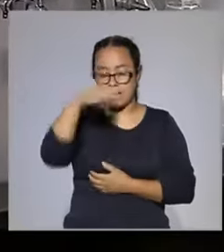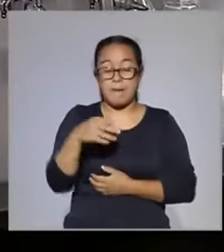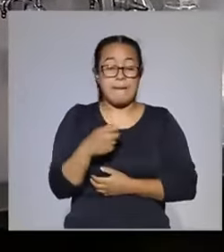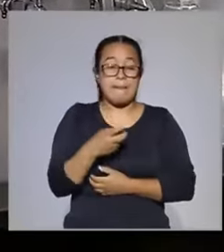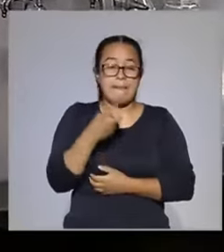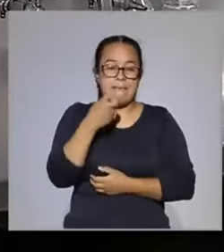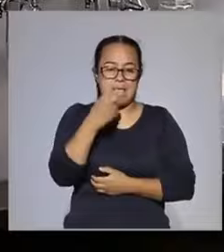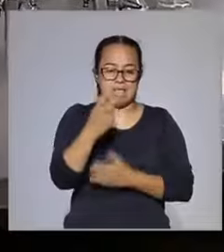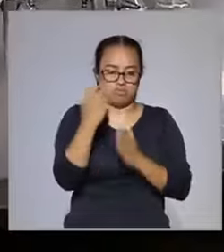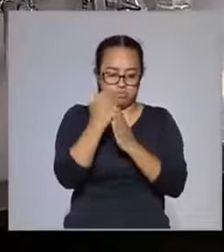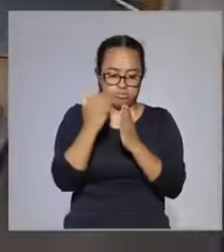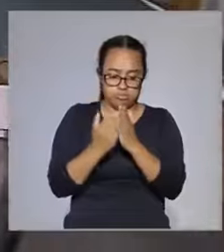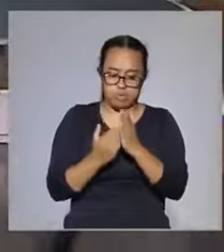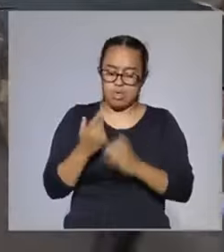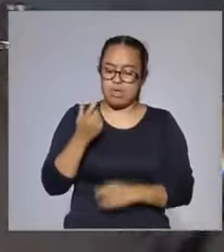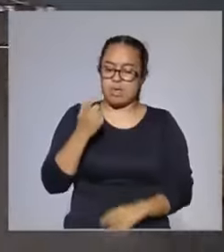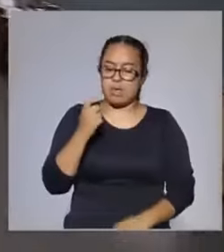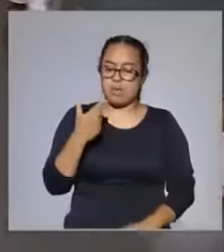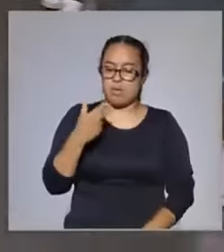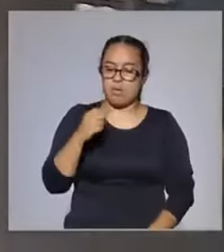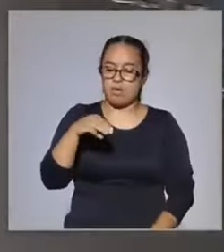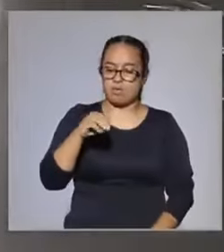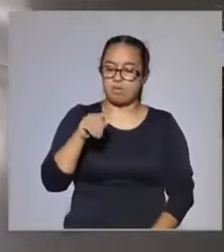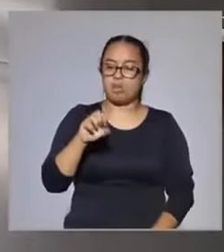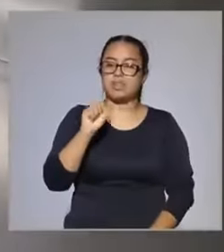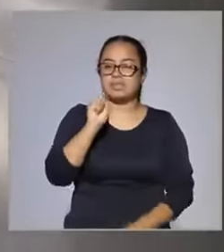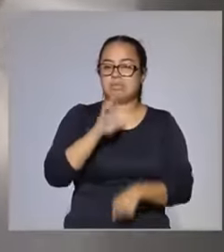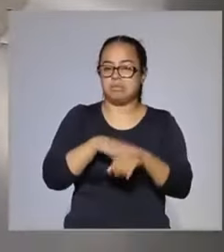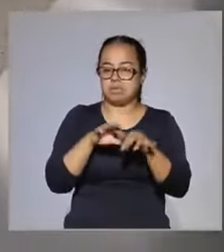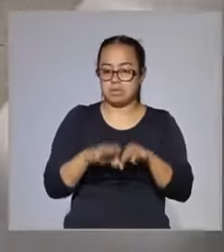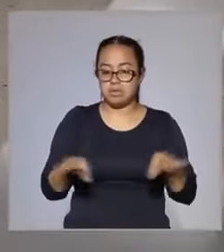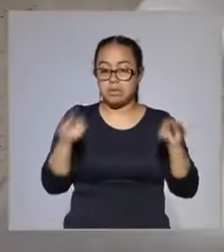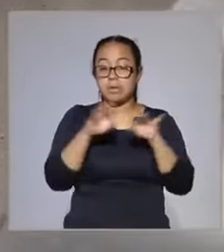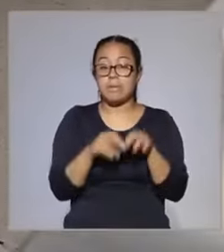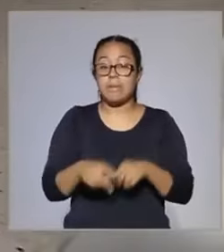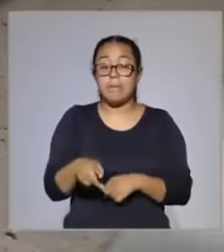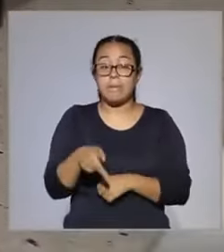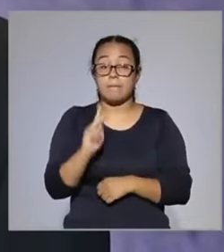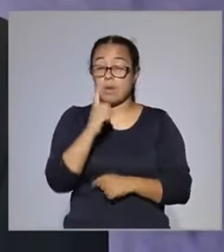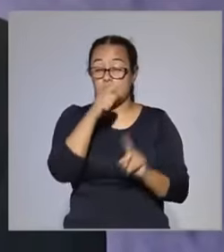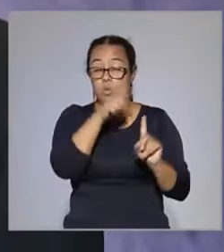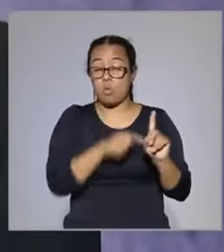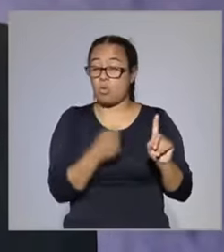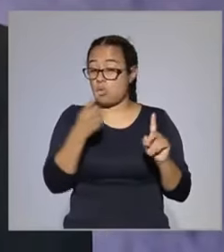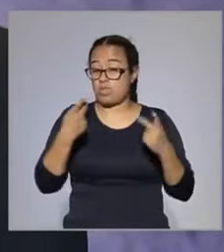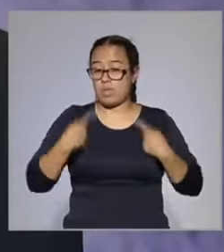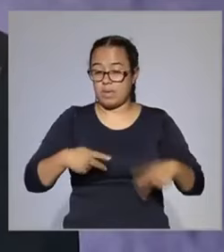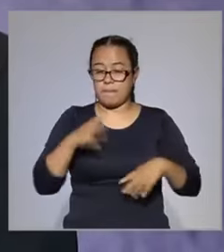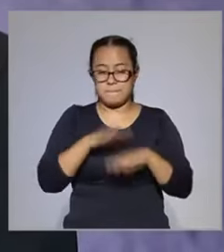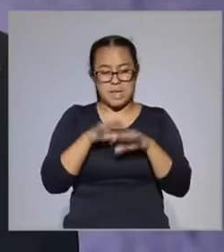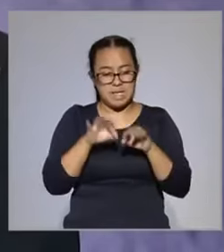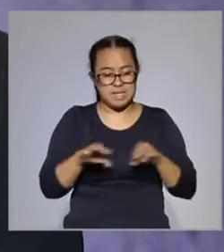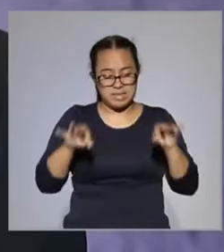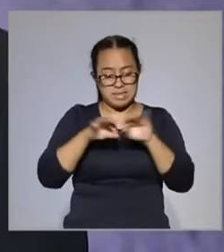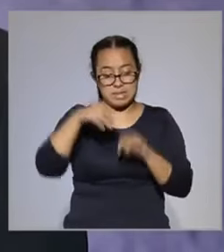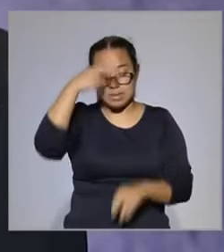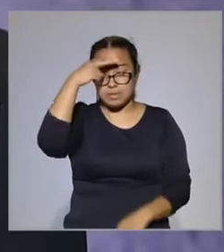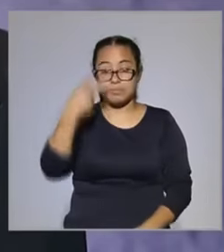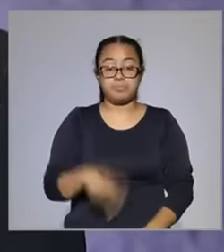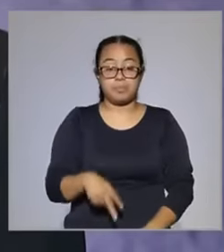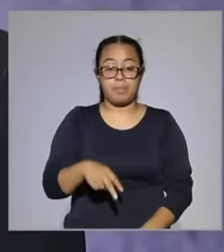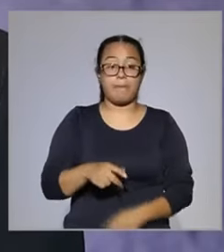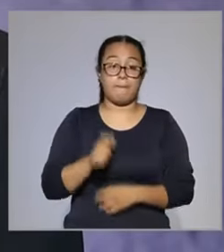principios de la medicina homeopática. Pero sin duda alguna un gran personaje de la medicina homeopática en nuestro país que no